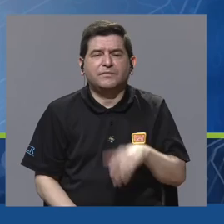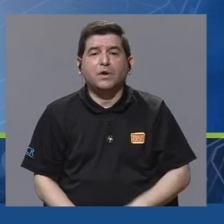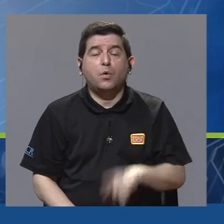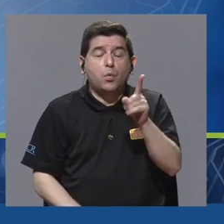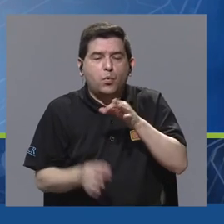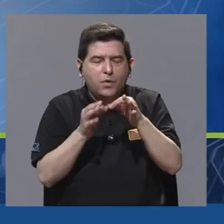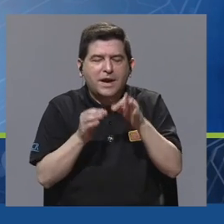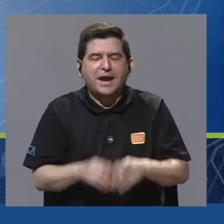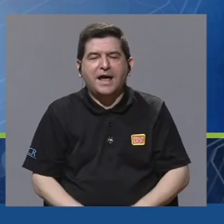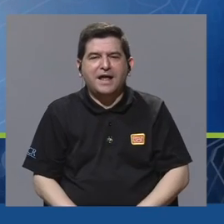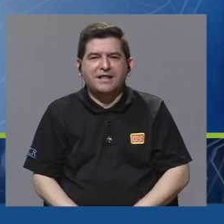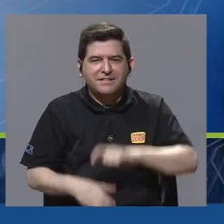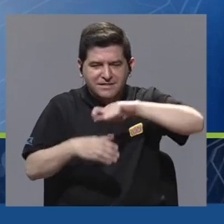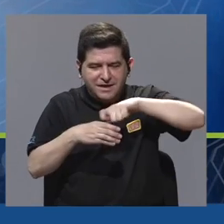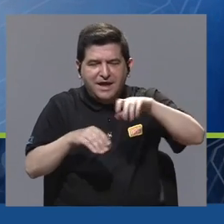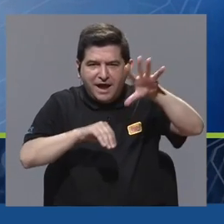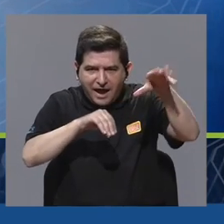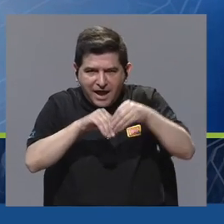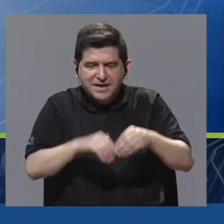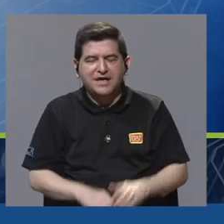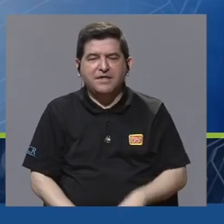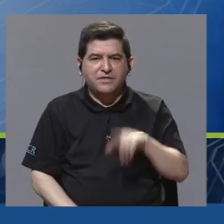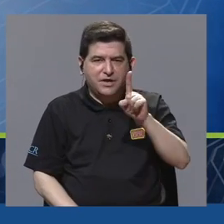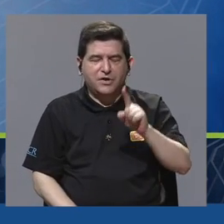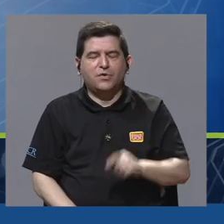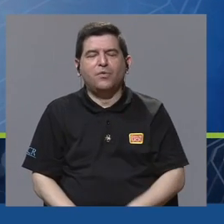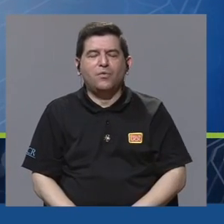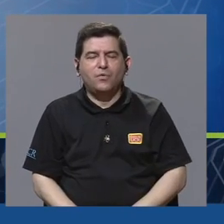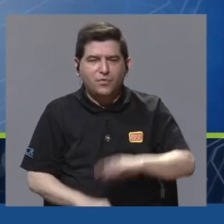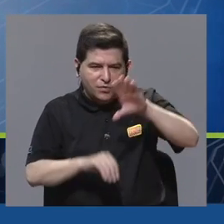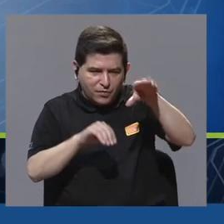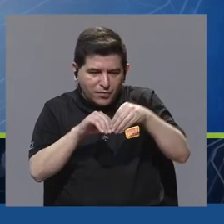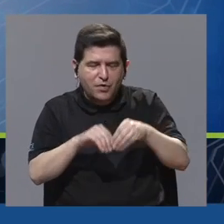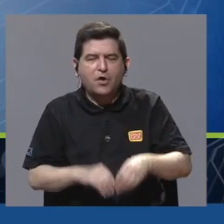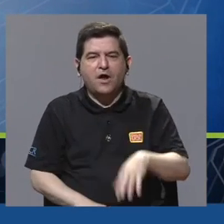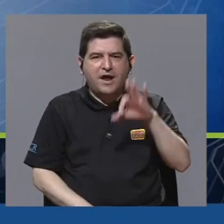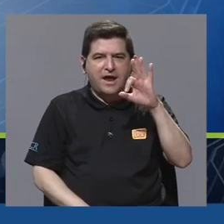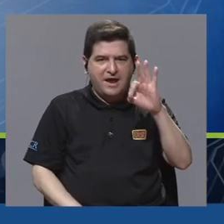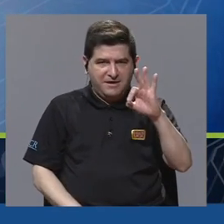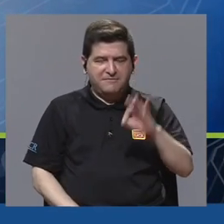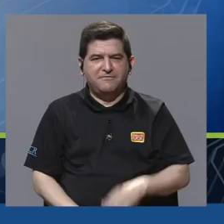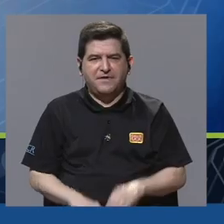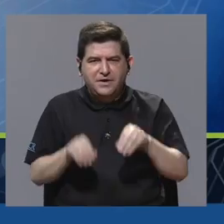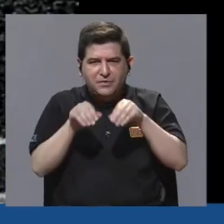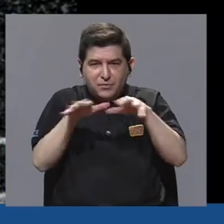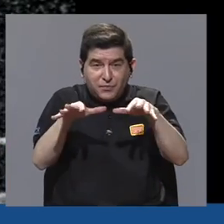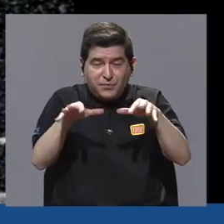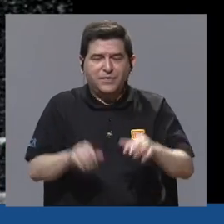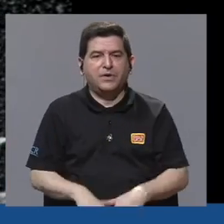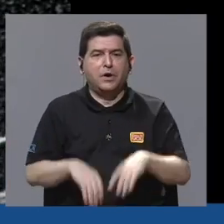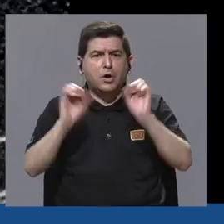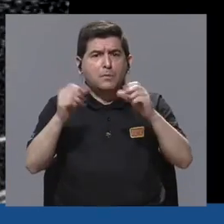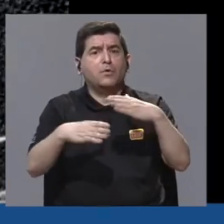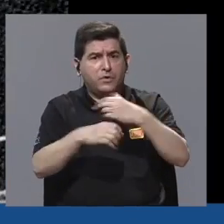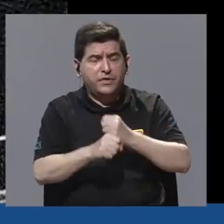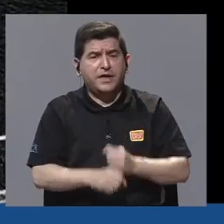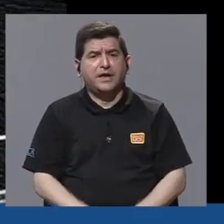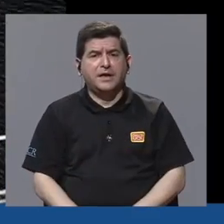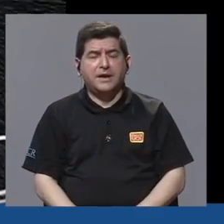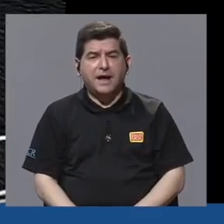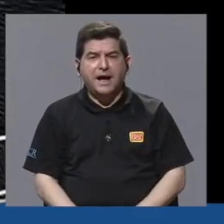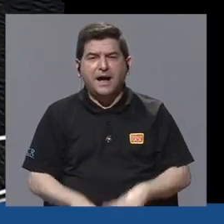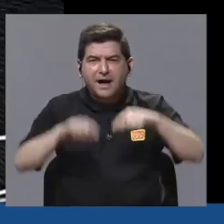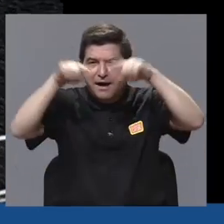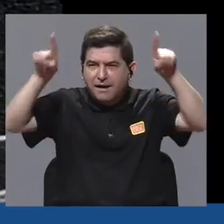como una molécula de azúcar a la que se le agregó un átomo de flúor radioactivo o que emite radiación. Esto se hace con el fin de